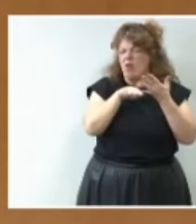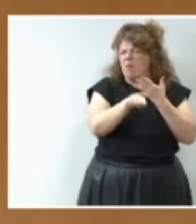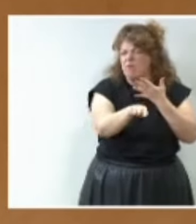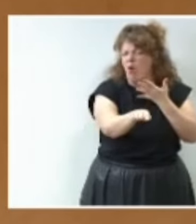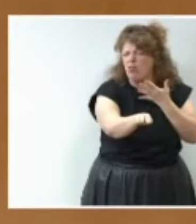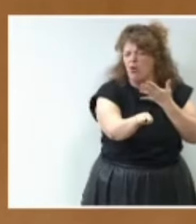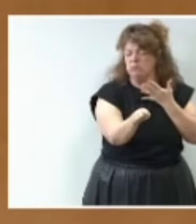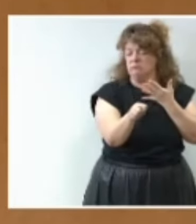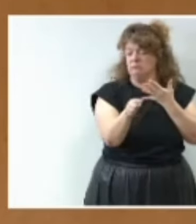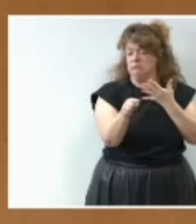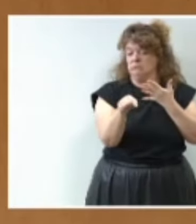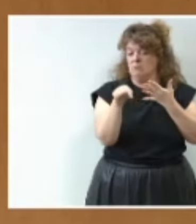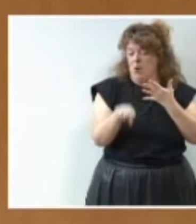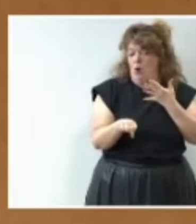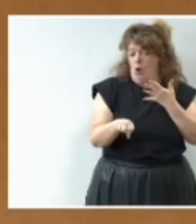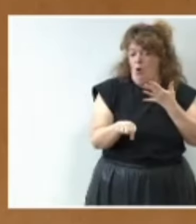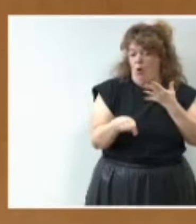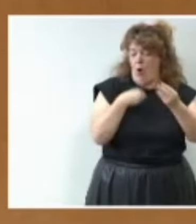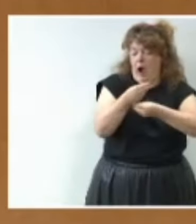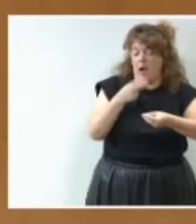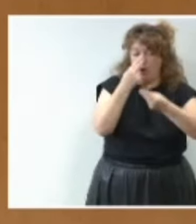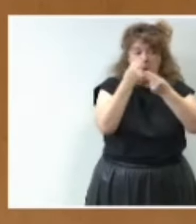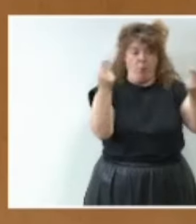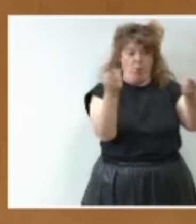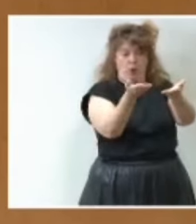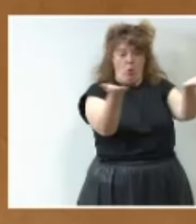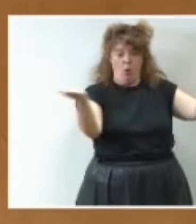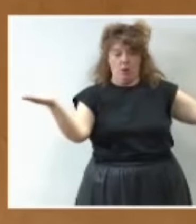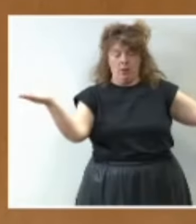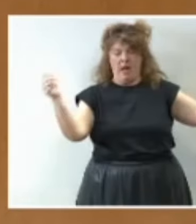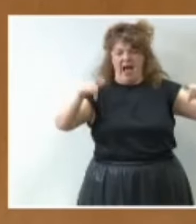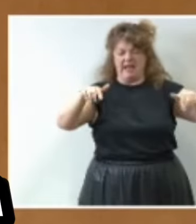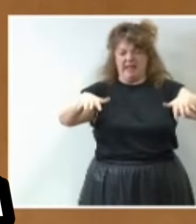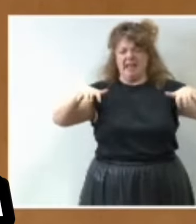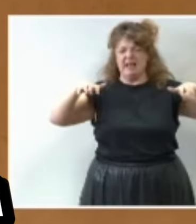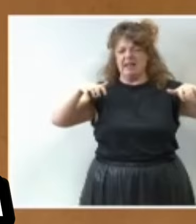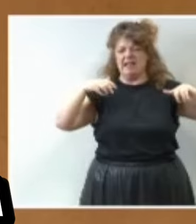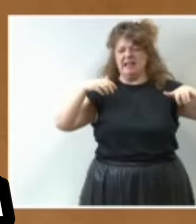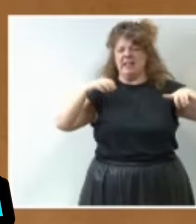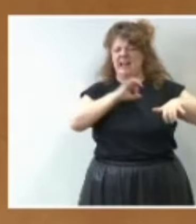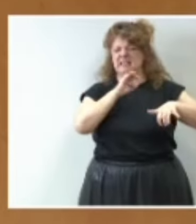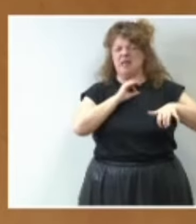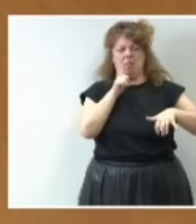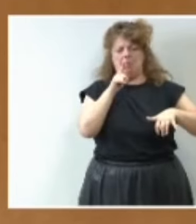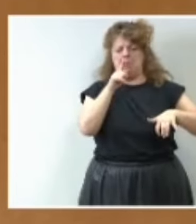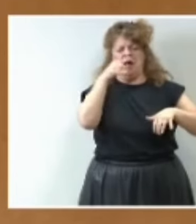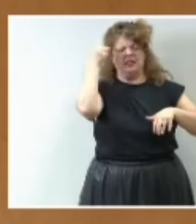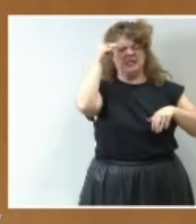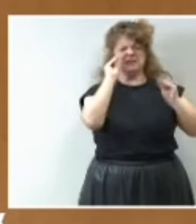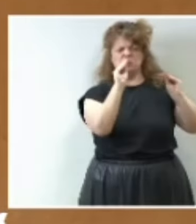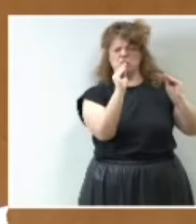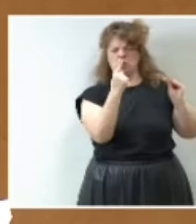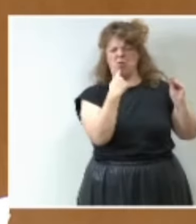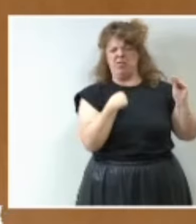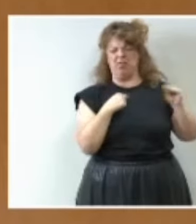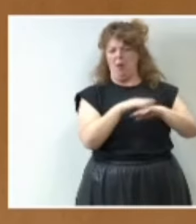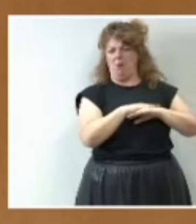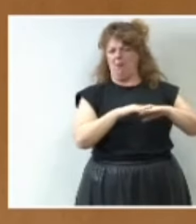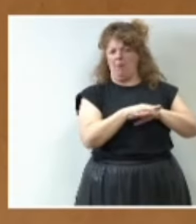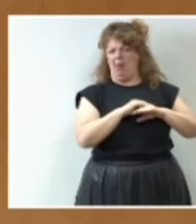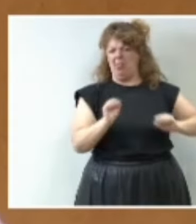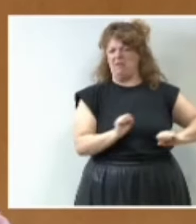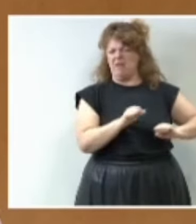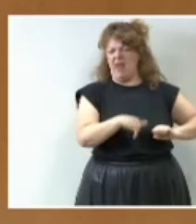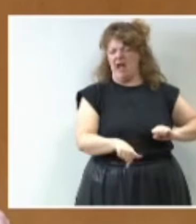revelan y que hoy mismo hago públicos ante esta cámara desde luego no permiten sostener una tesis como la que usted ha venido a defender